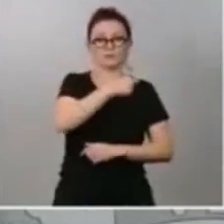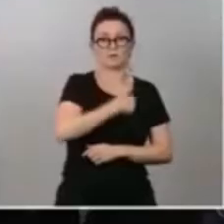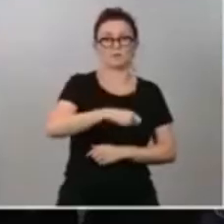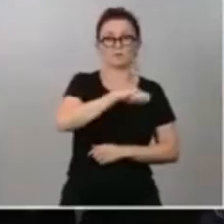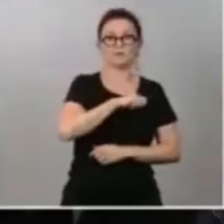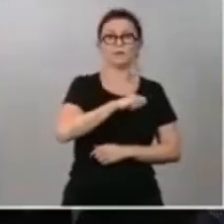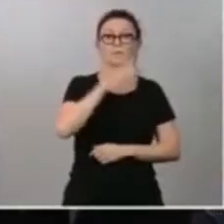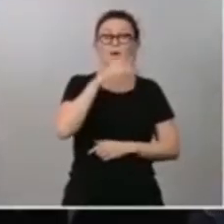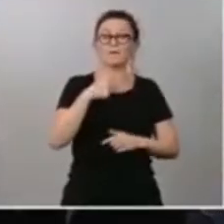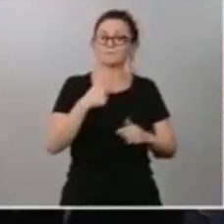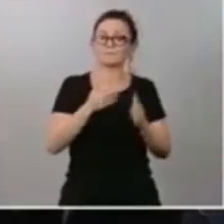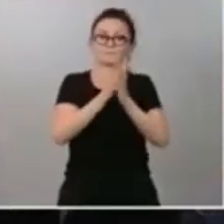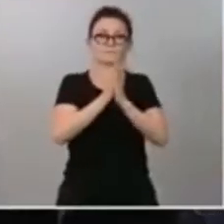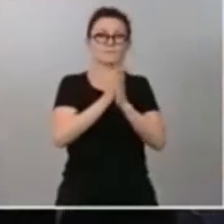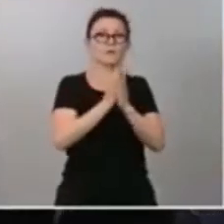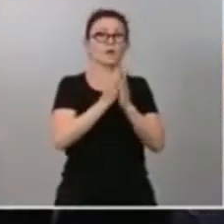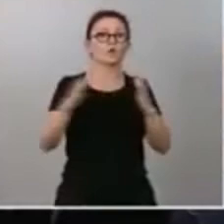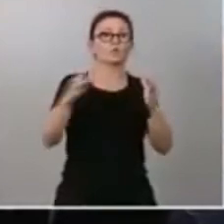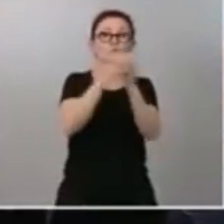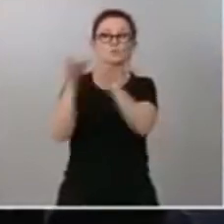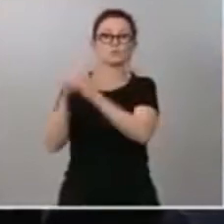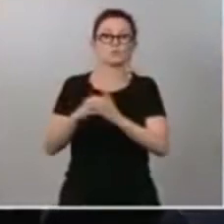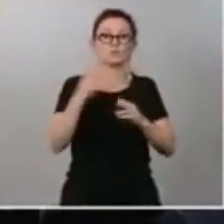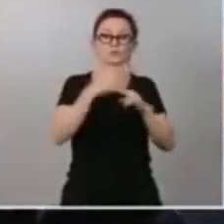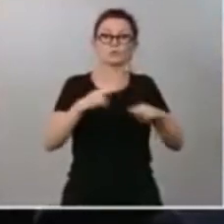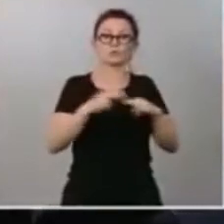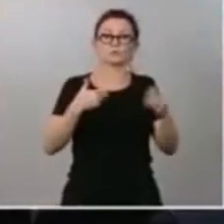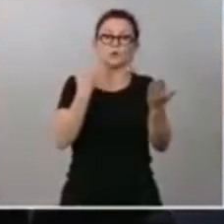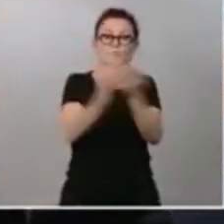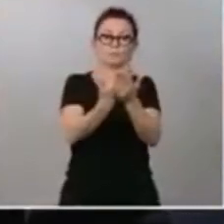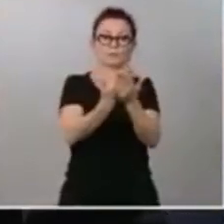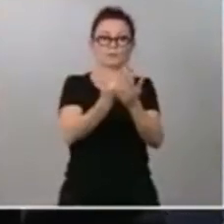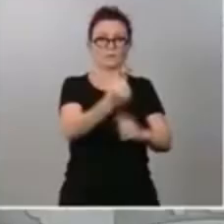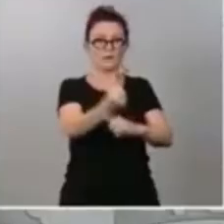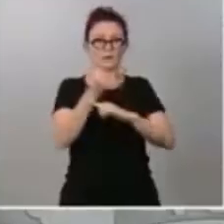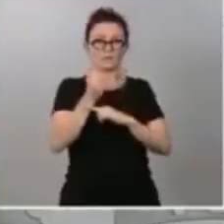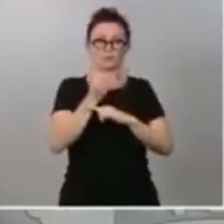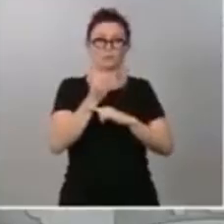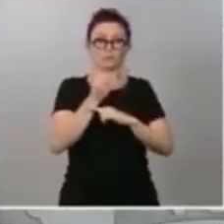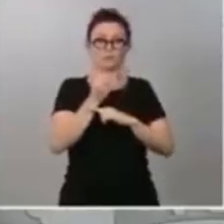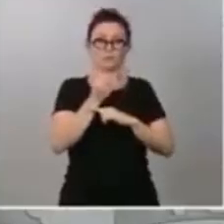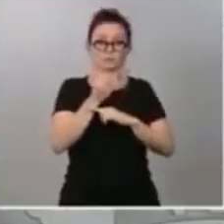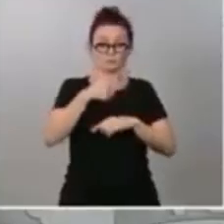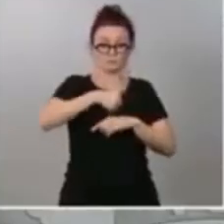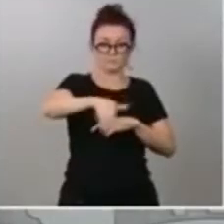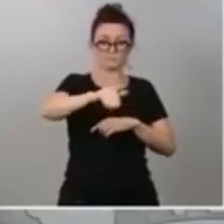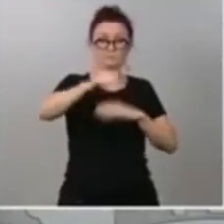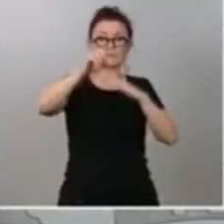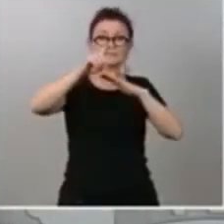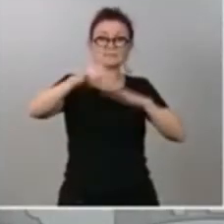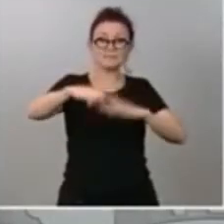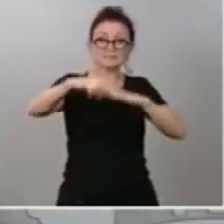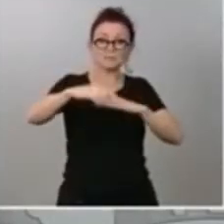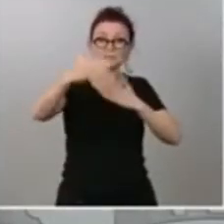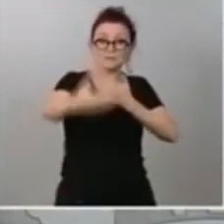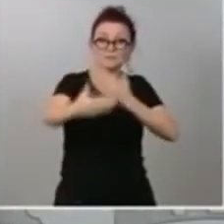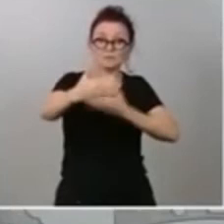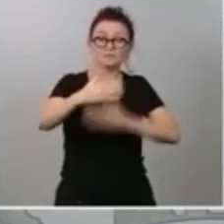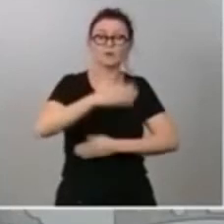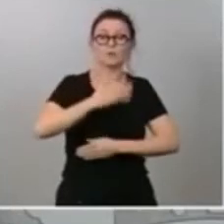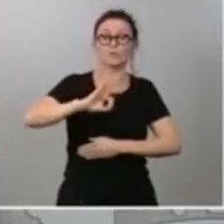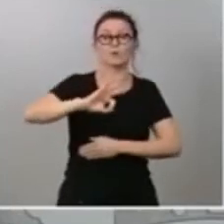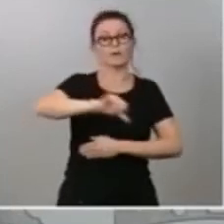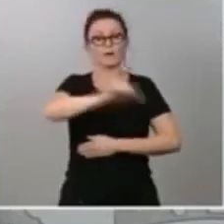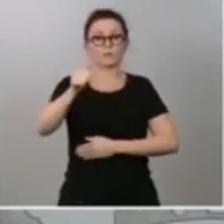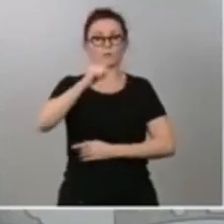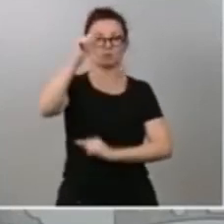fuerzas políticas a arrimar el hombro y a que en este próximo semestre podamos aprobar unos nuevos presupuestos que sean